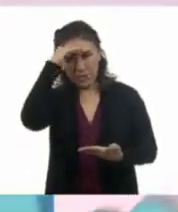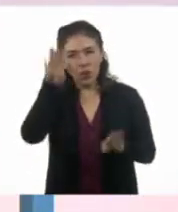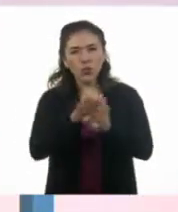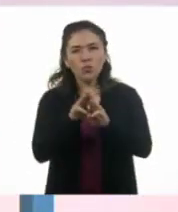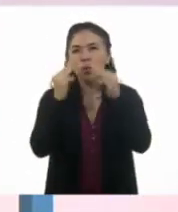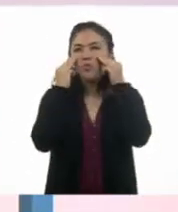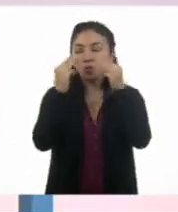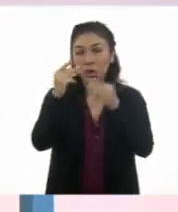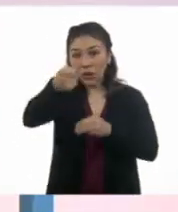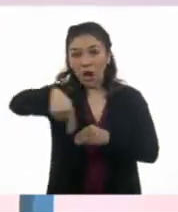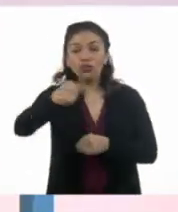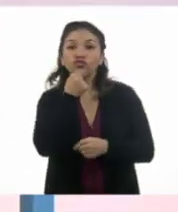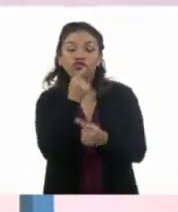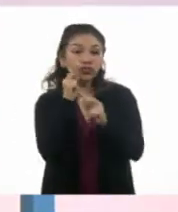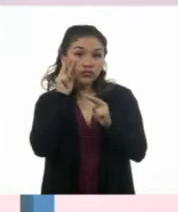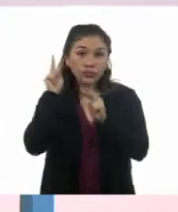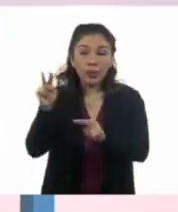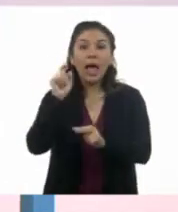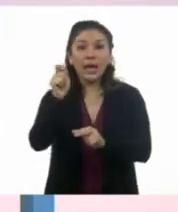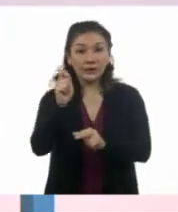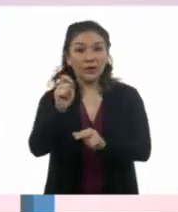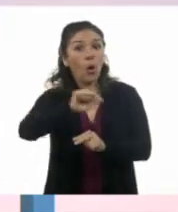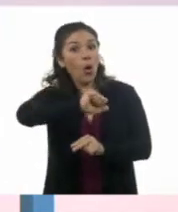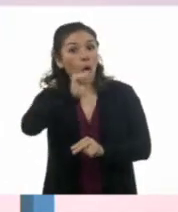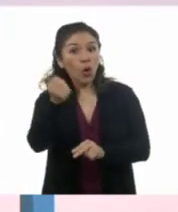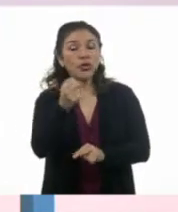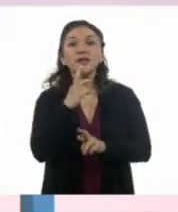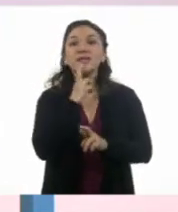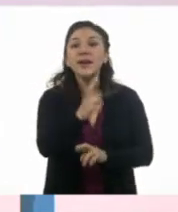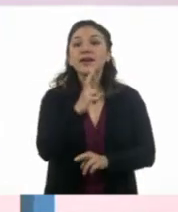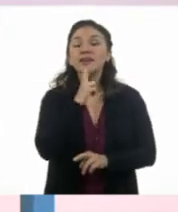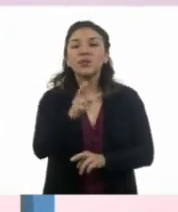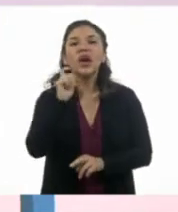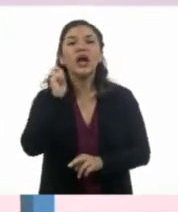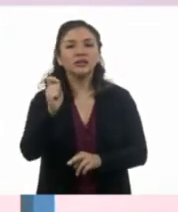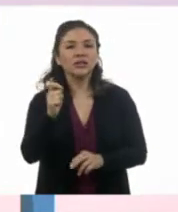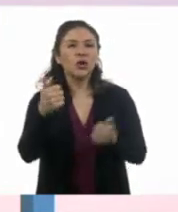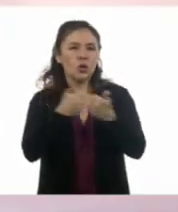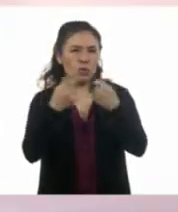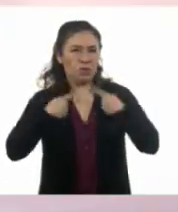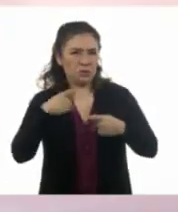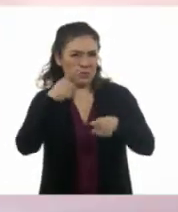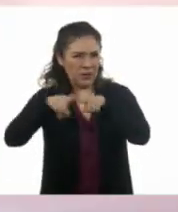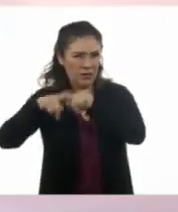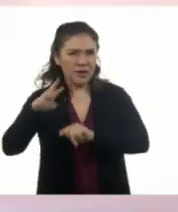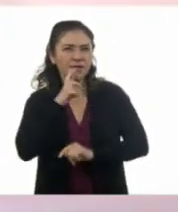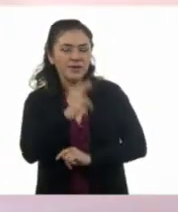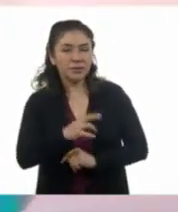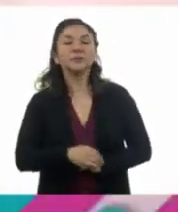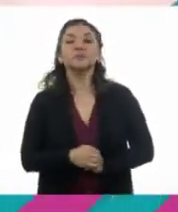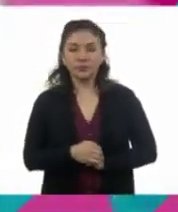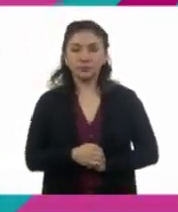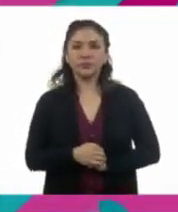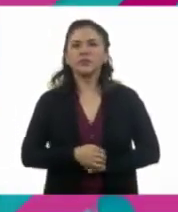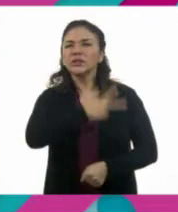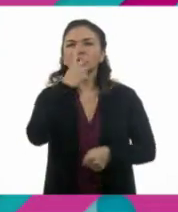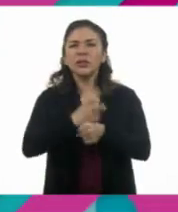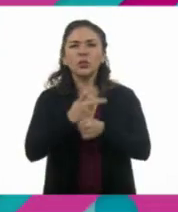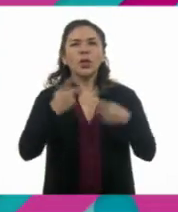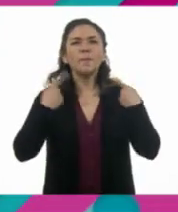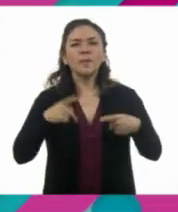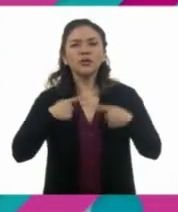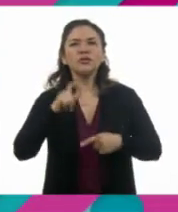les mostramos a las niñas y a los niños las siguientes respuestas que dieron? Muy bien. ¿El siguiente personaje quién es?